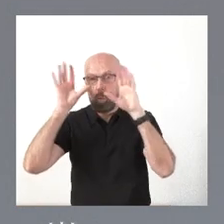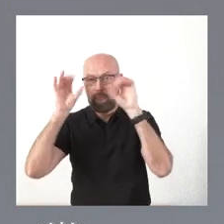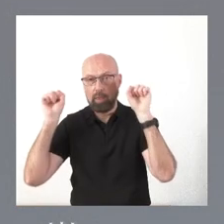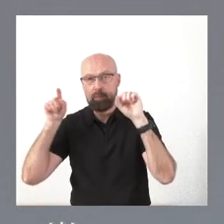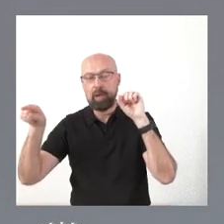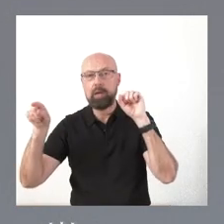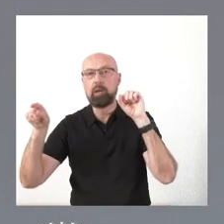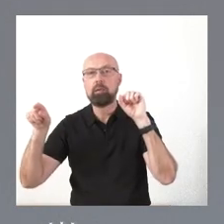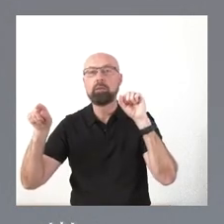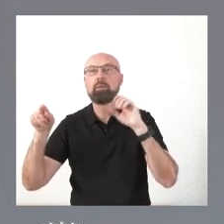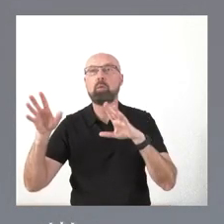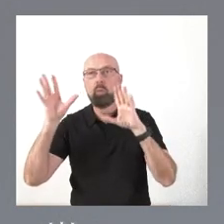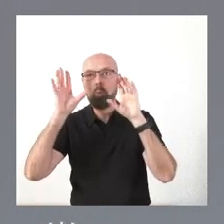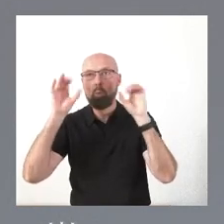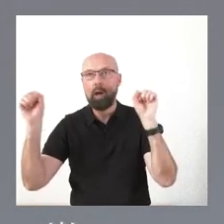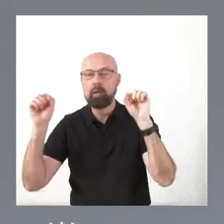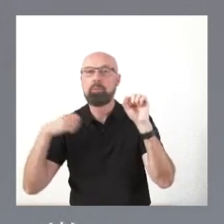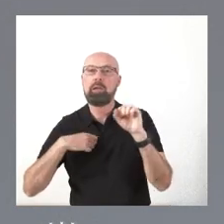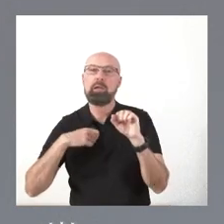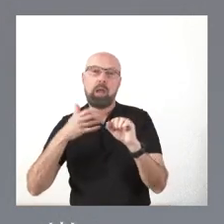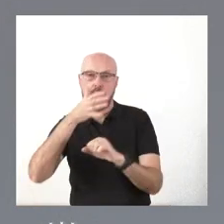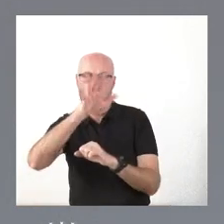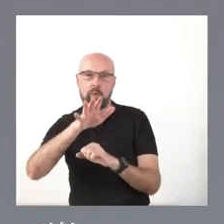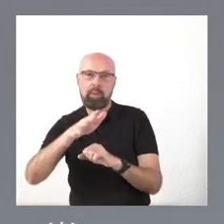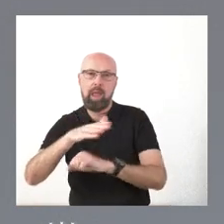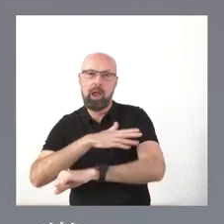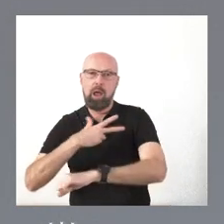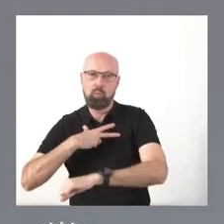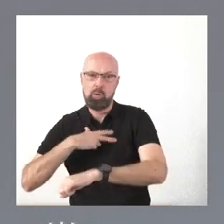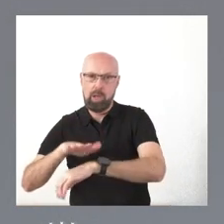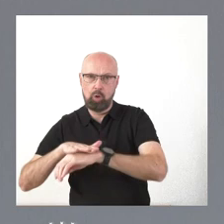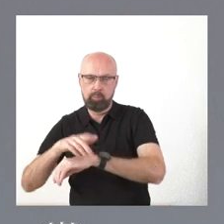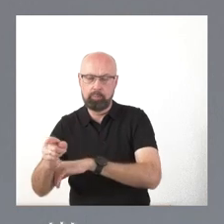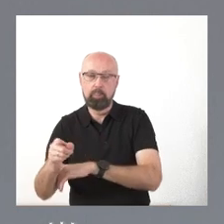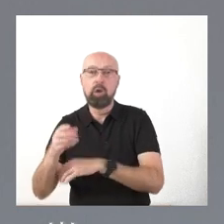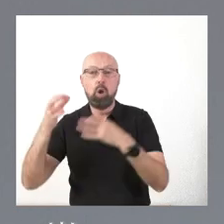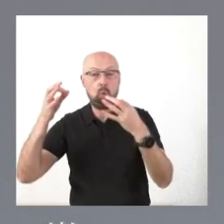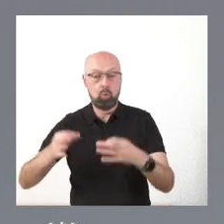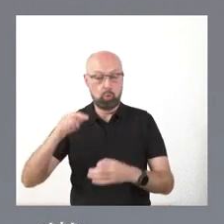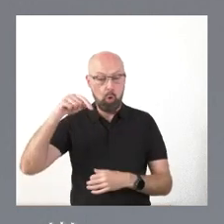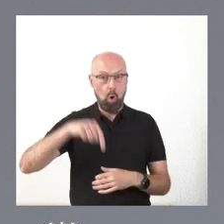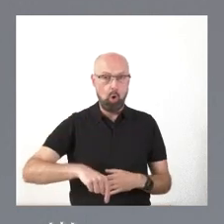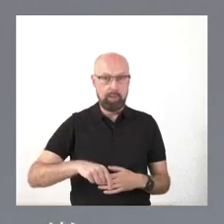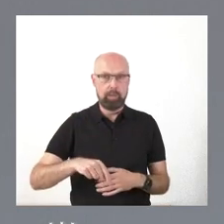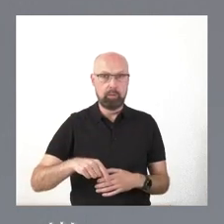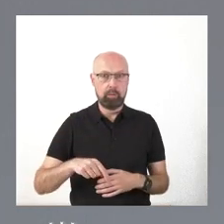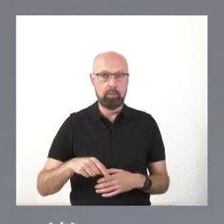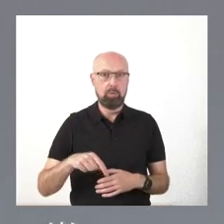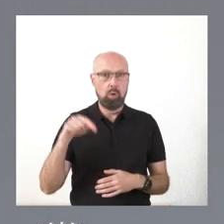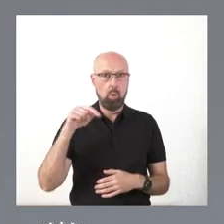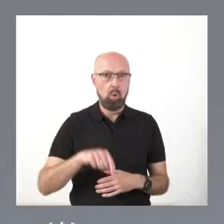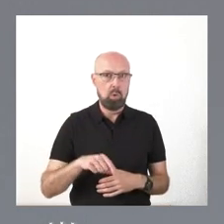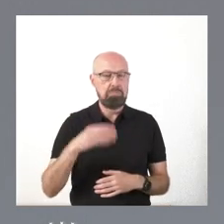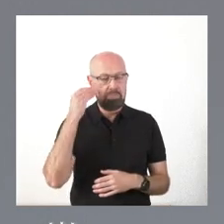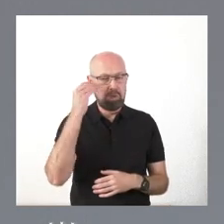los hechos en conocimiento de la Fiscalía. Precisamente hoy pensábamos que se iba a